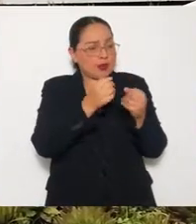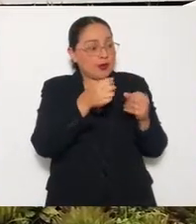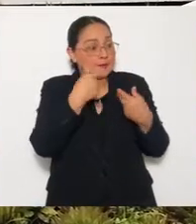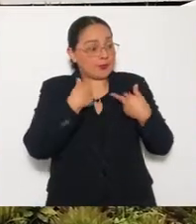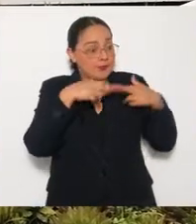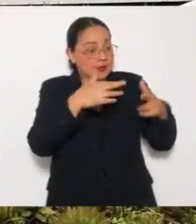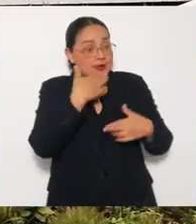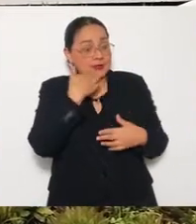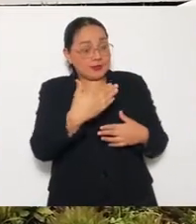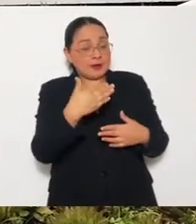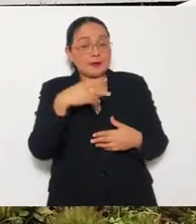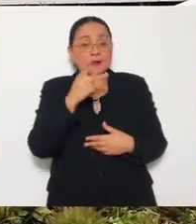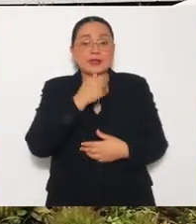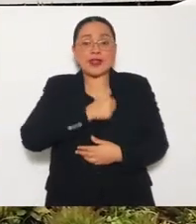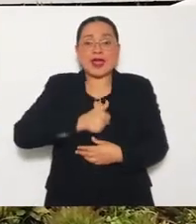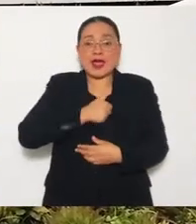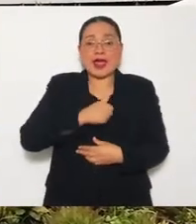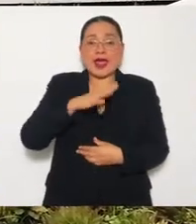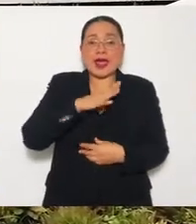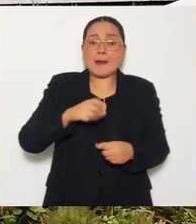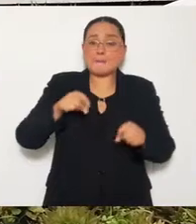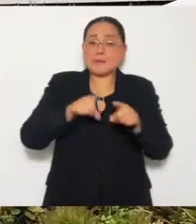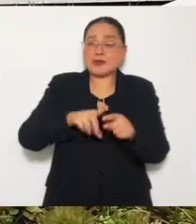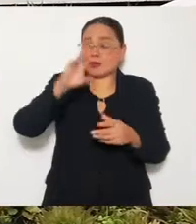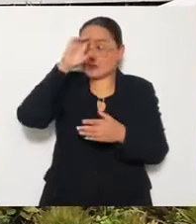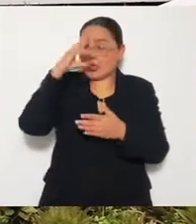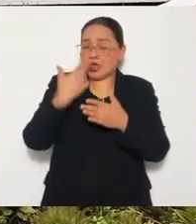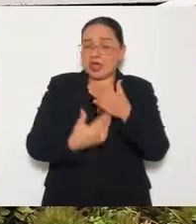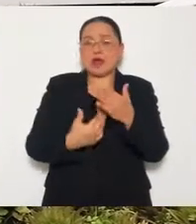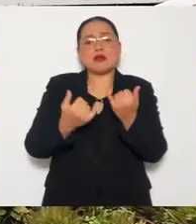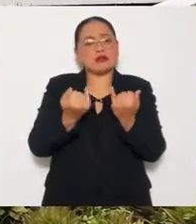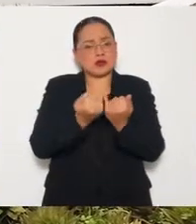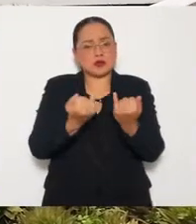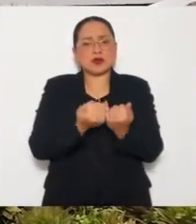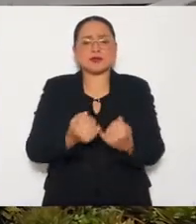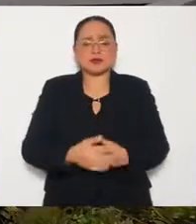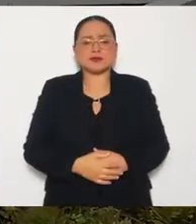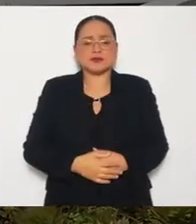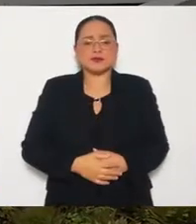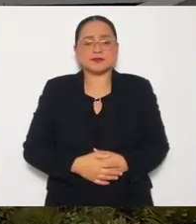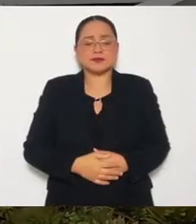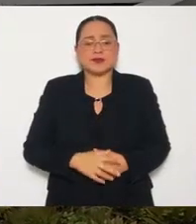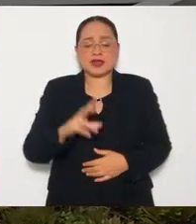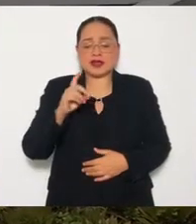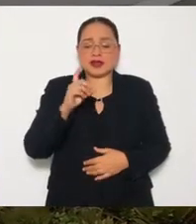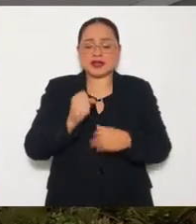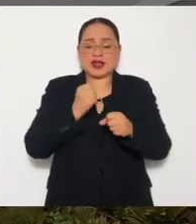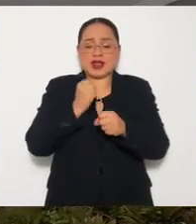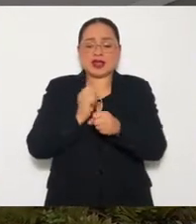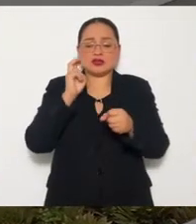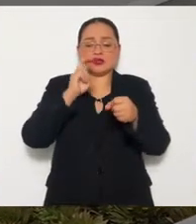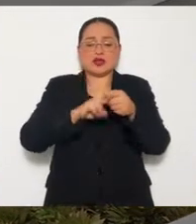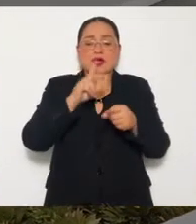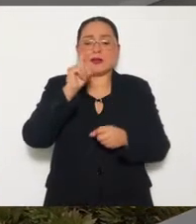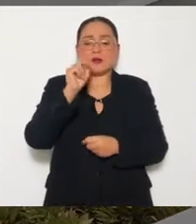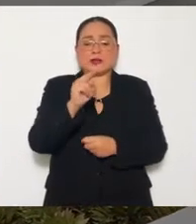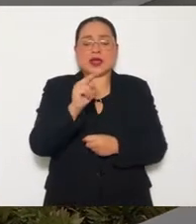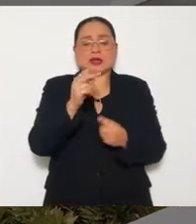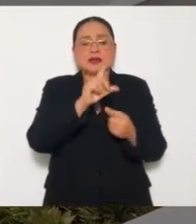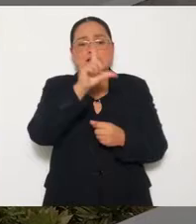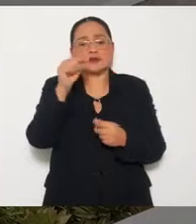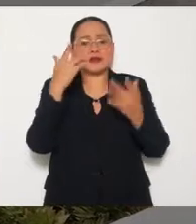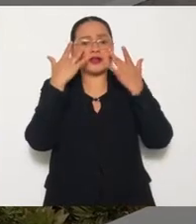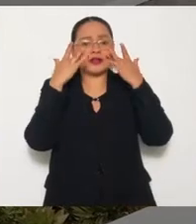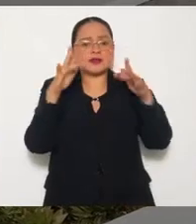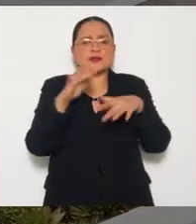representantes y desgraciadamente los mismos insultos. Tras 30 años de militancia en el PAN, ¿cuál fue el motivo de